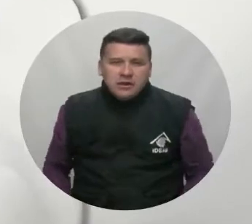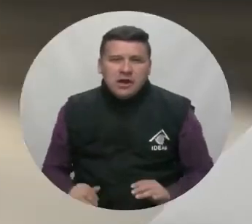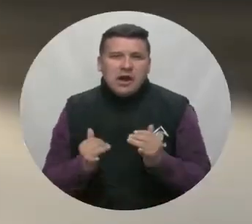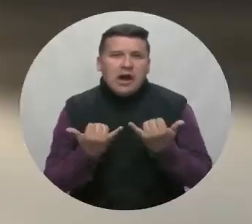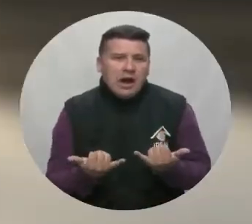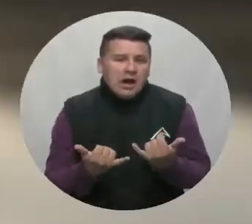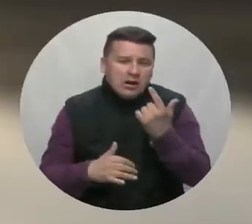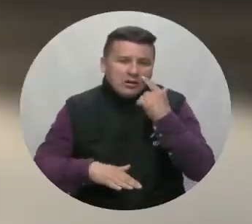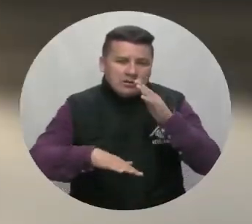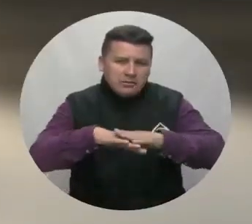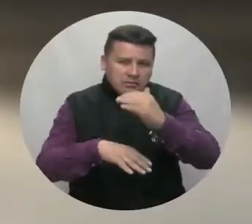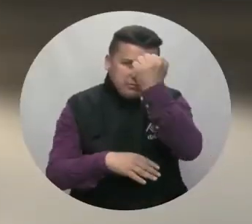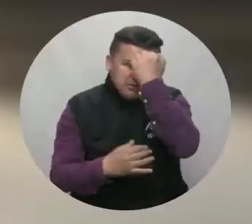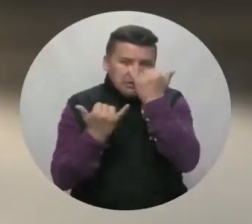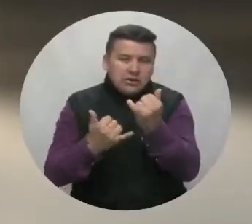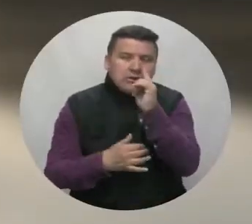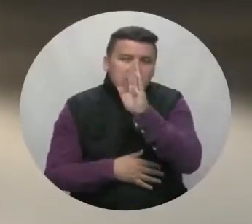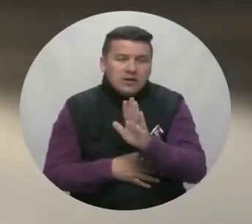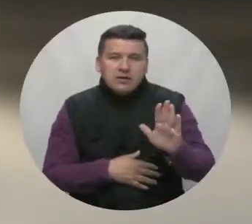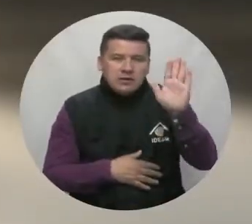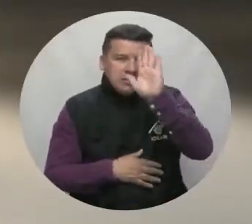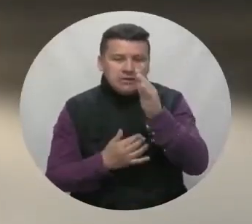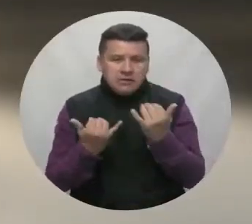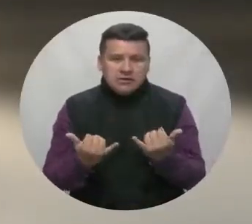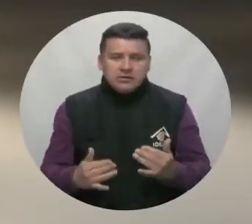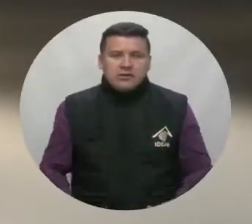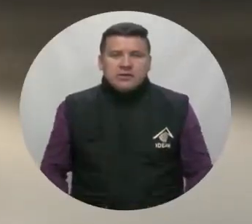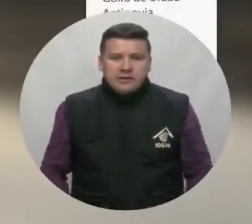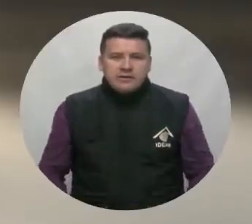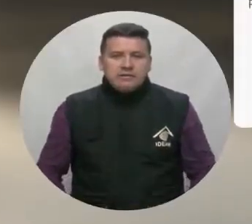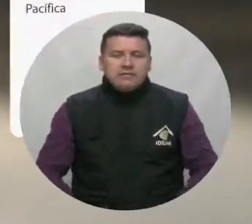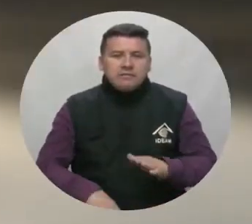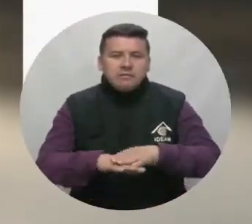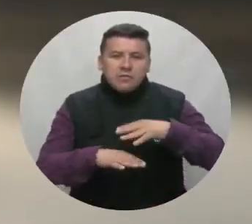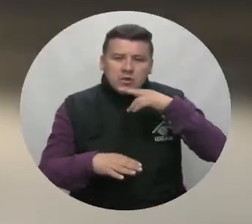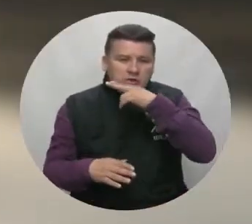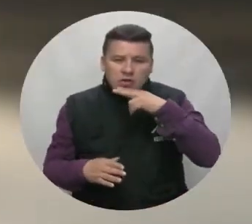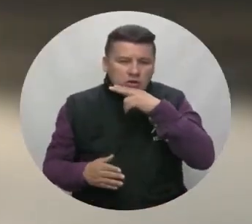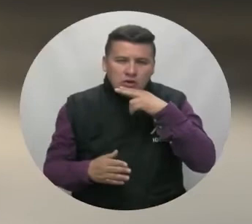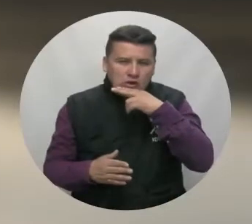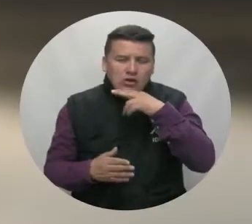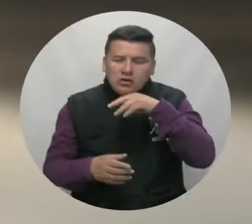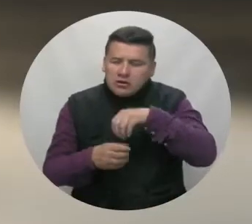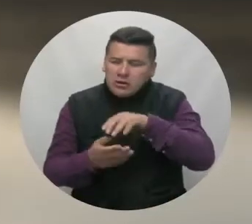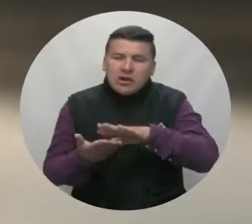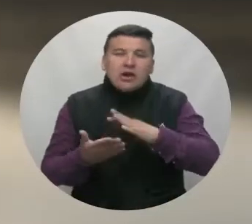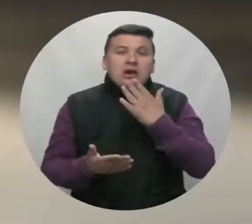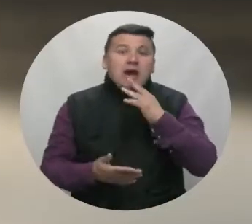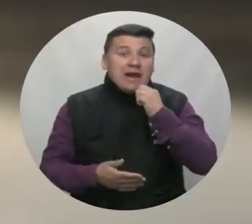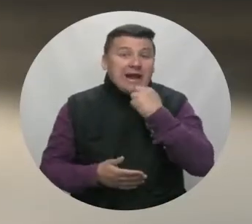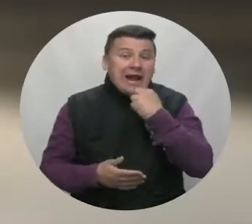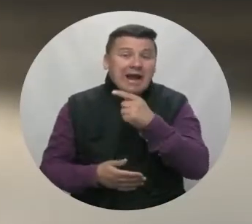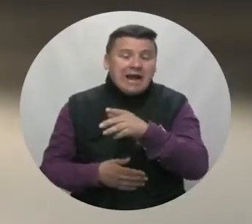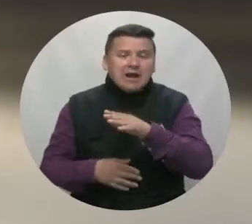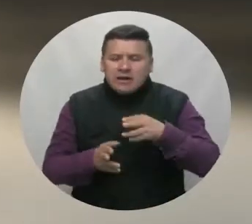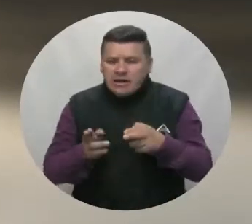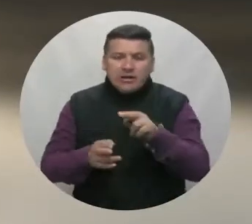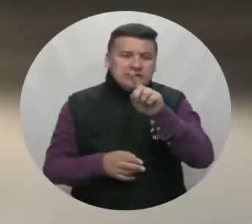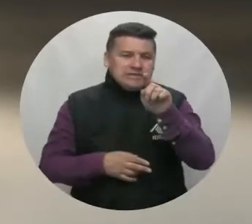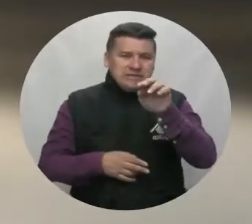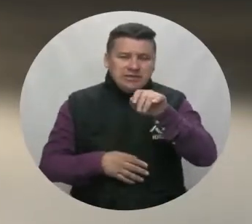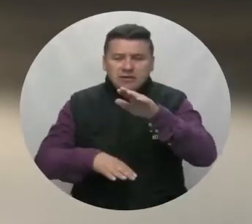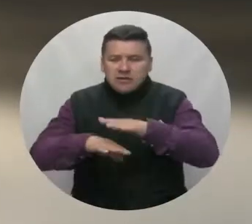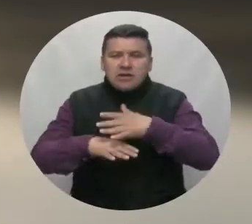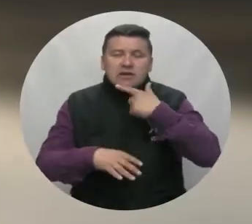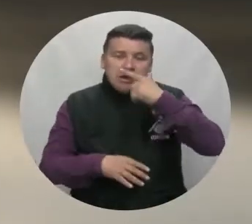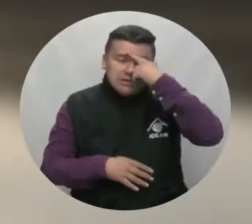Ahora, mucha atención a las principales alertas para hoy a nivel nacional. Alerta naranja por niveles altos en el río Sinú, en ríos de